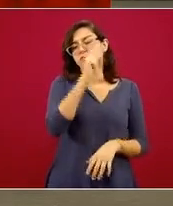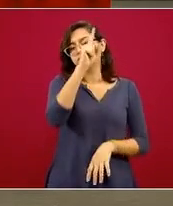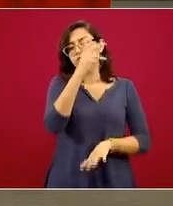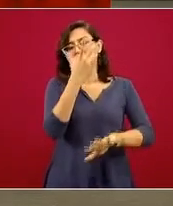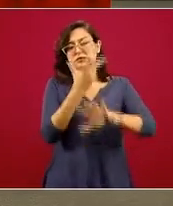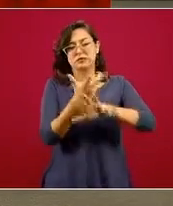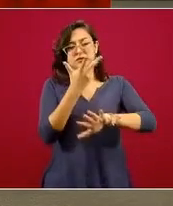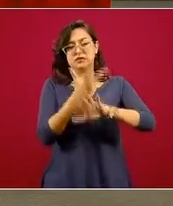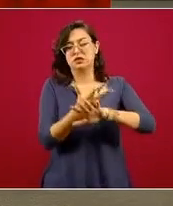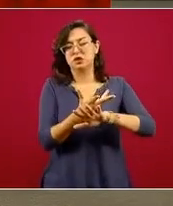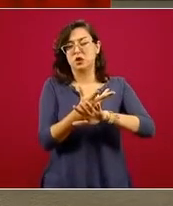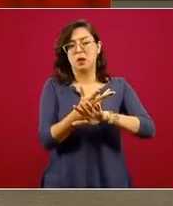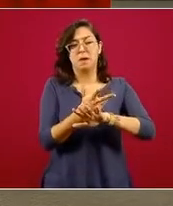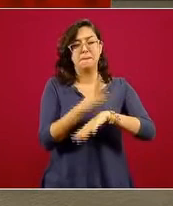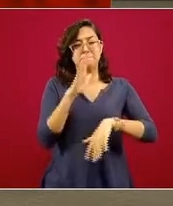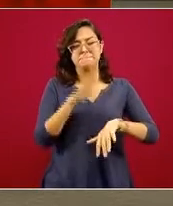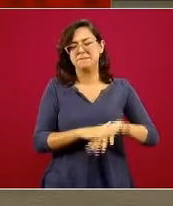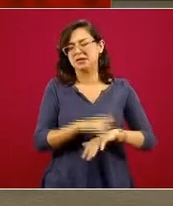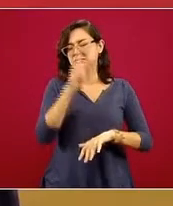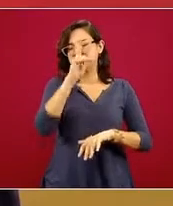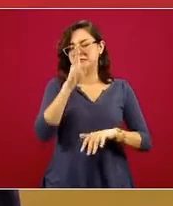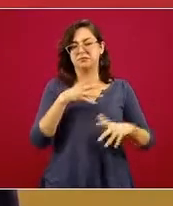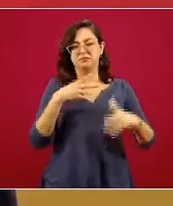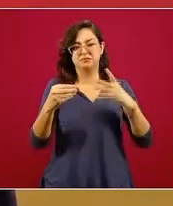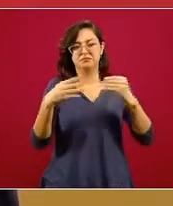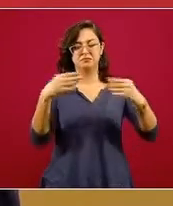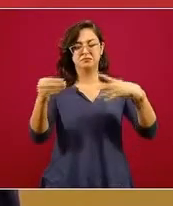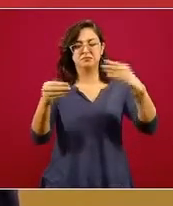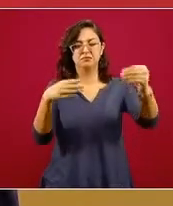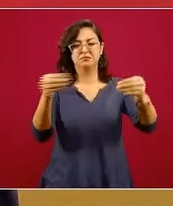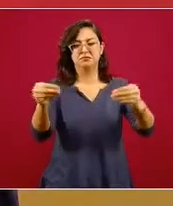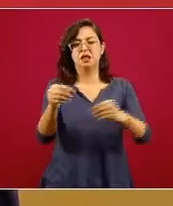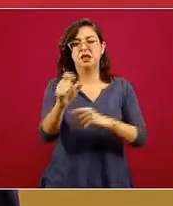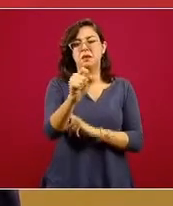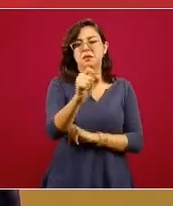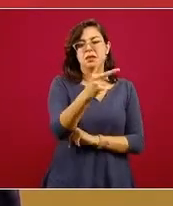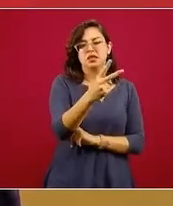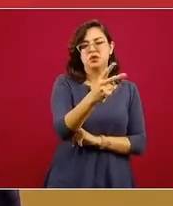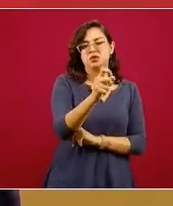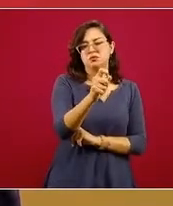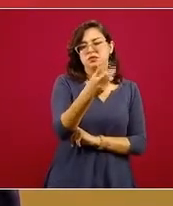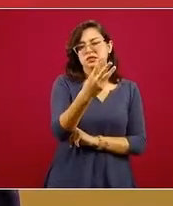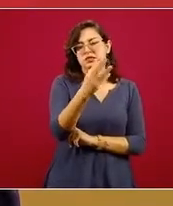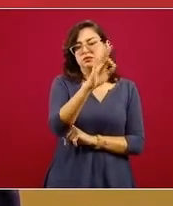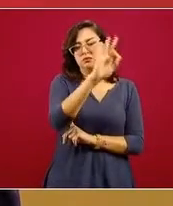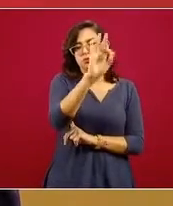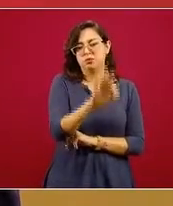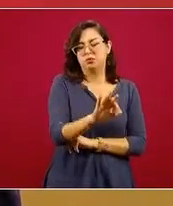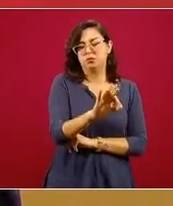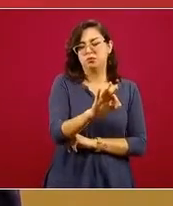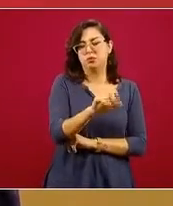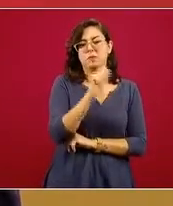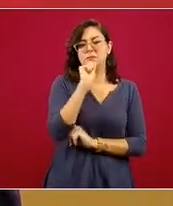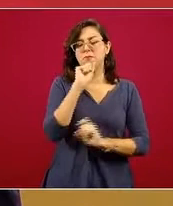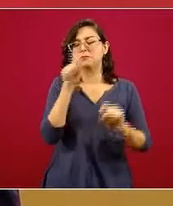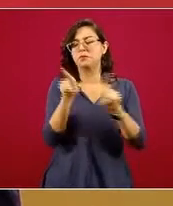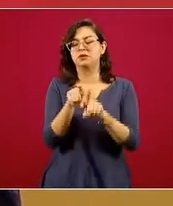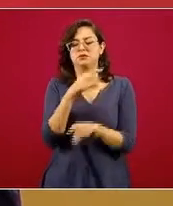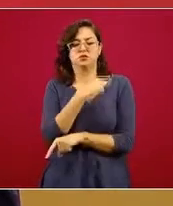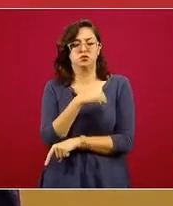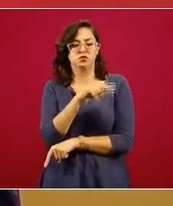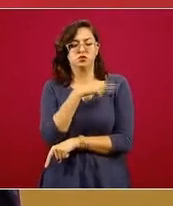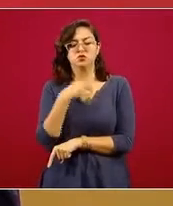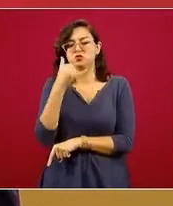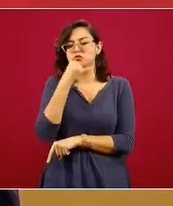en el momento más álgido de la epidemia llegó a tener 22, 23 por ciento, lo mismo Suiza,